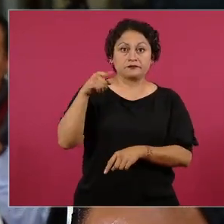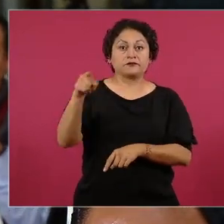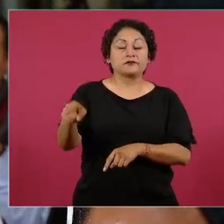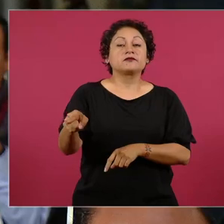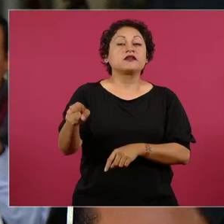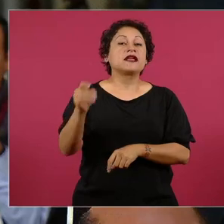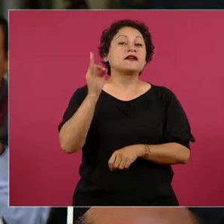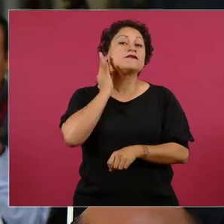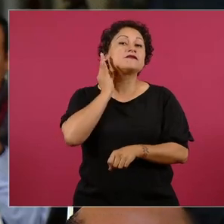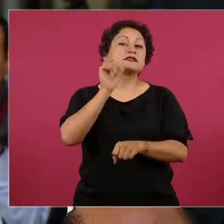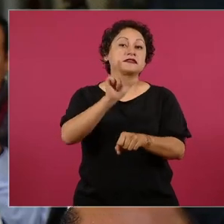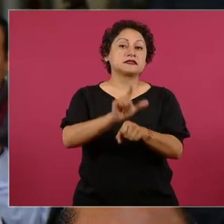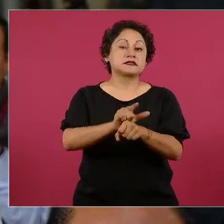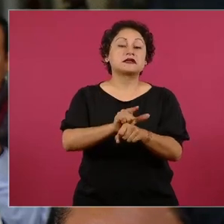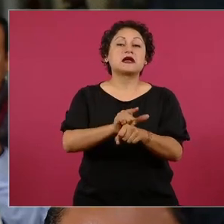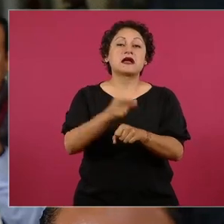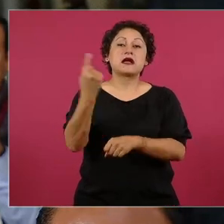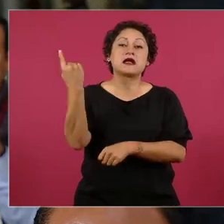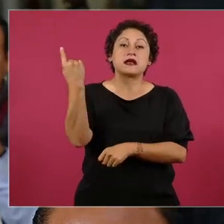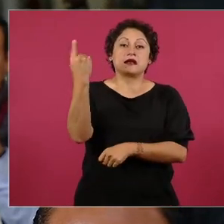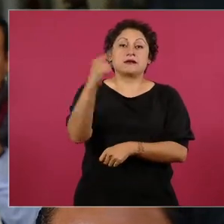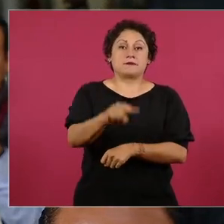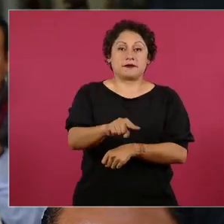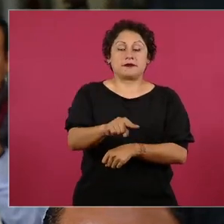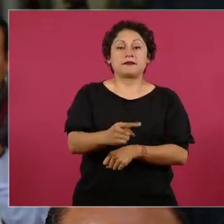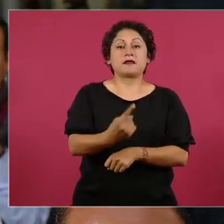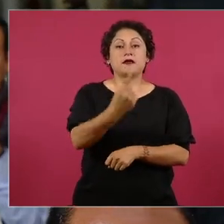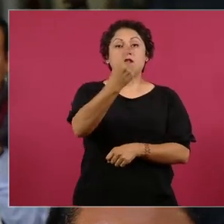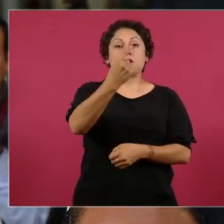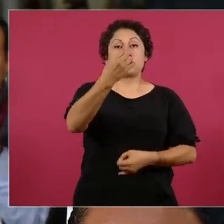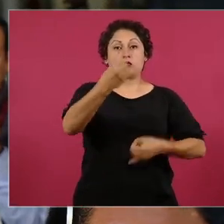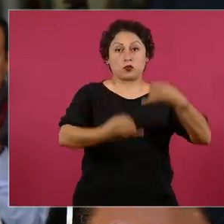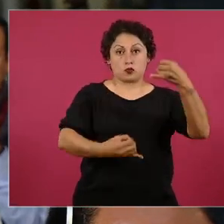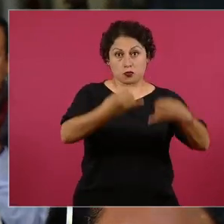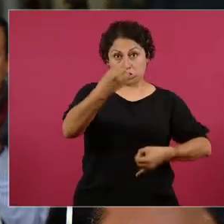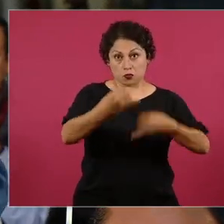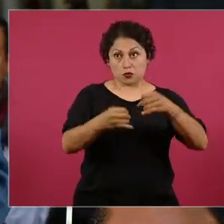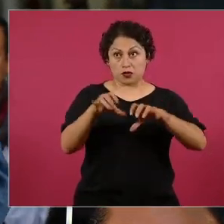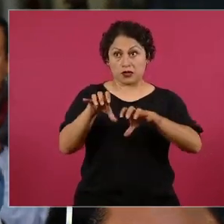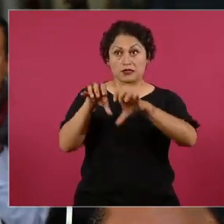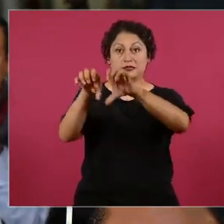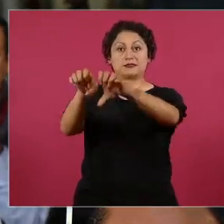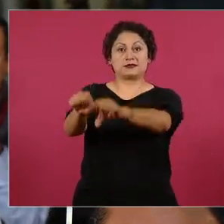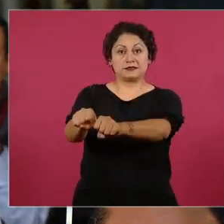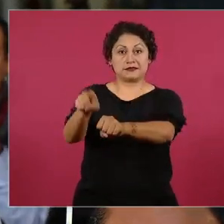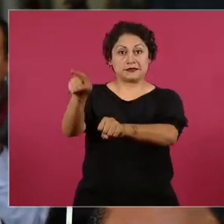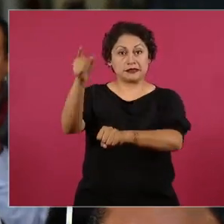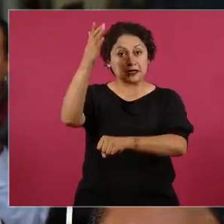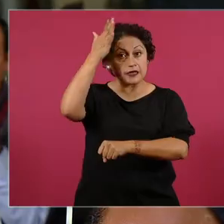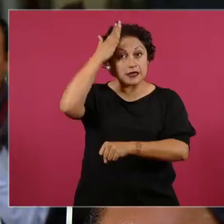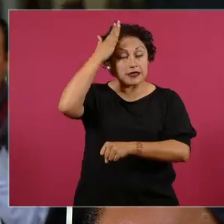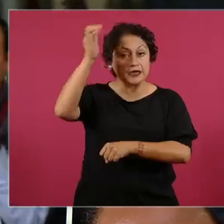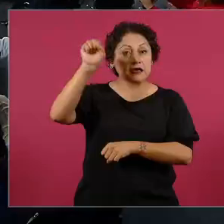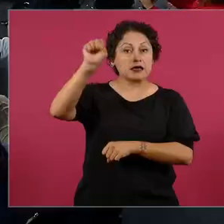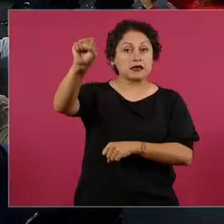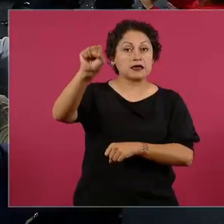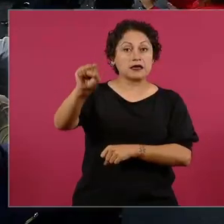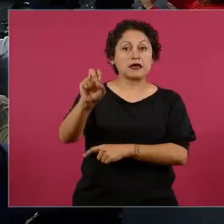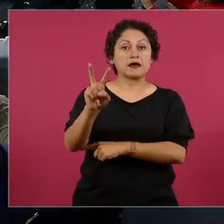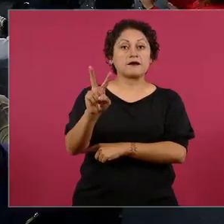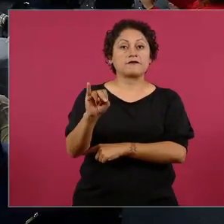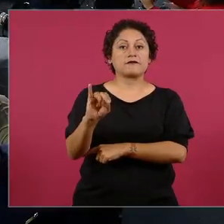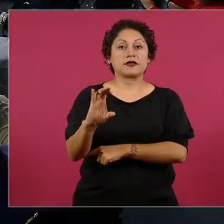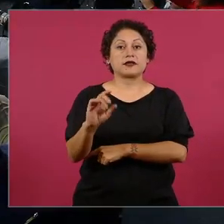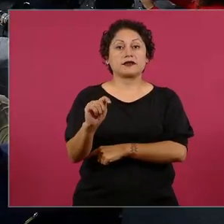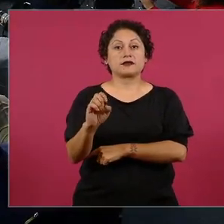juez pudiera pedir la aprehensión del líder del sindicato ferrocarrilero, Víctor Flores Morales. ¿Cree que